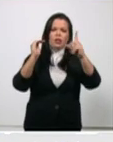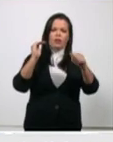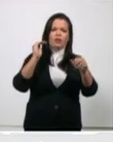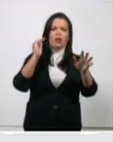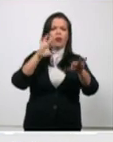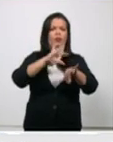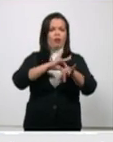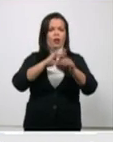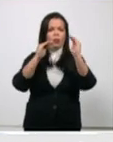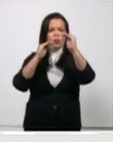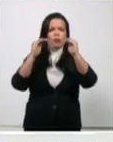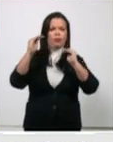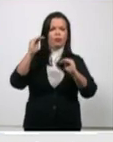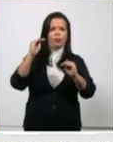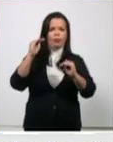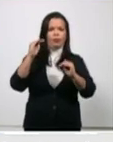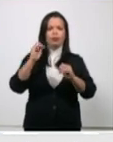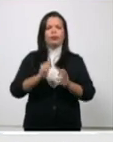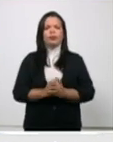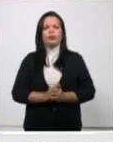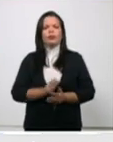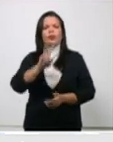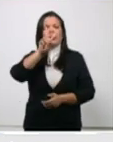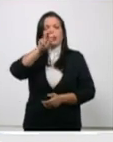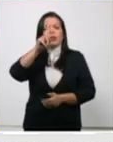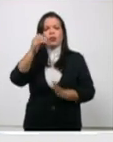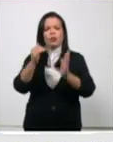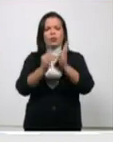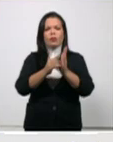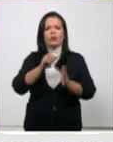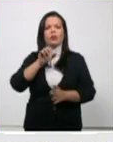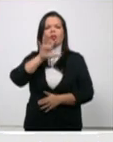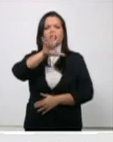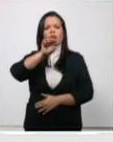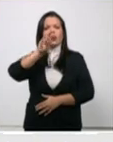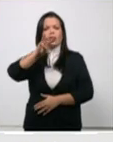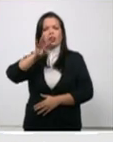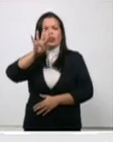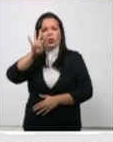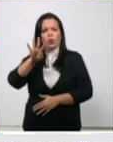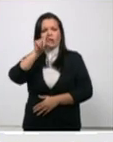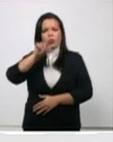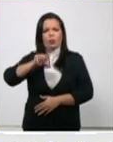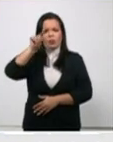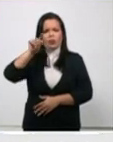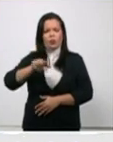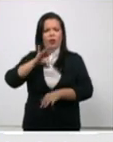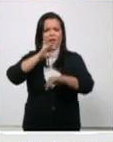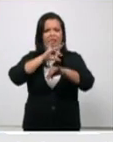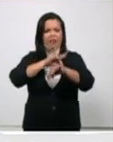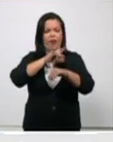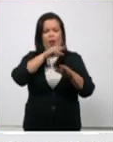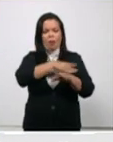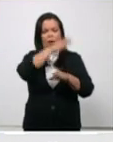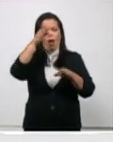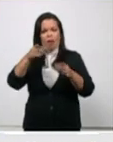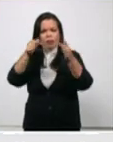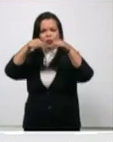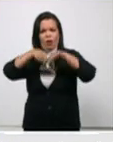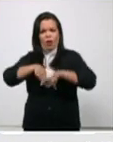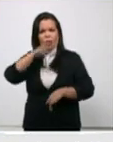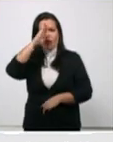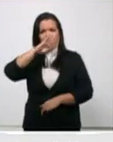534 personas que han tenido la COVID diagnosticados en Cuba y que se han recuperado estamos